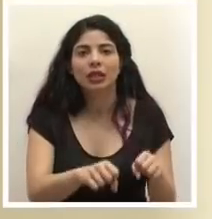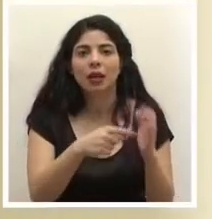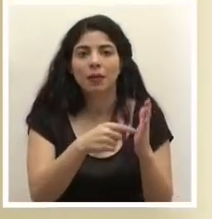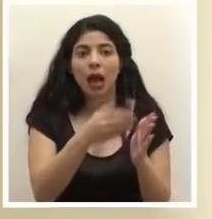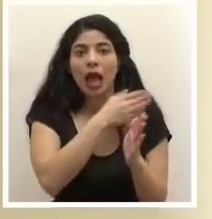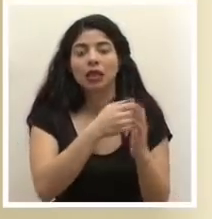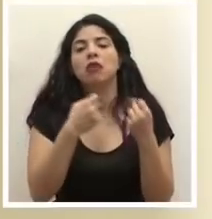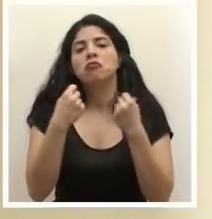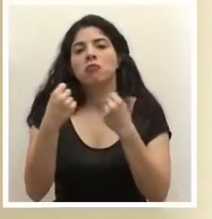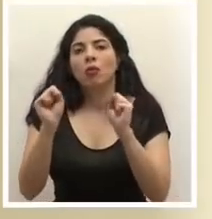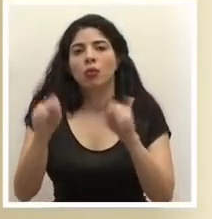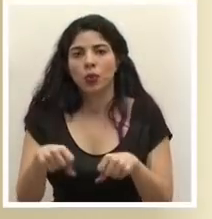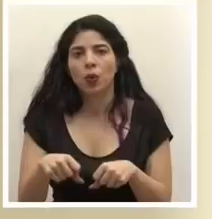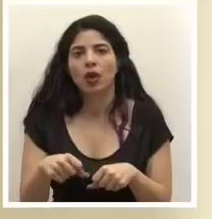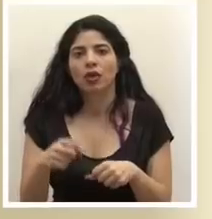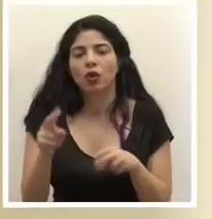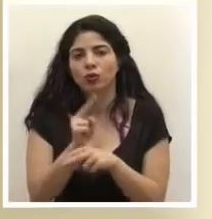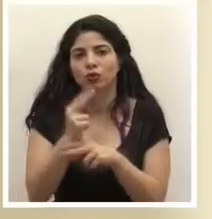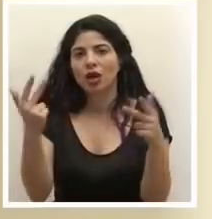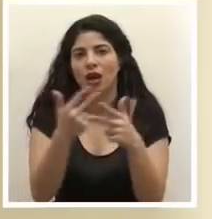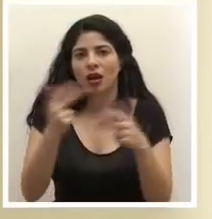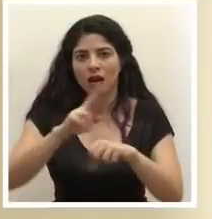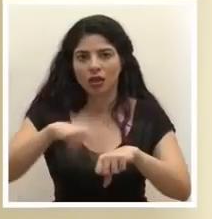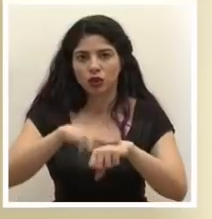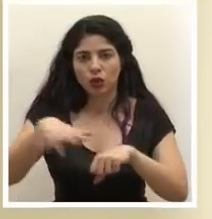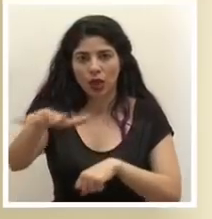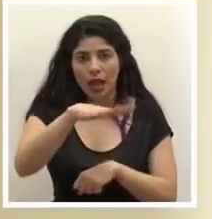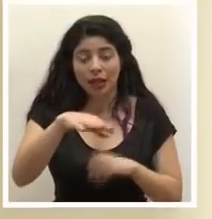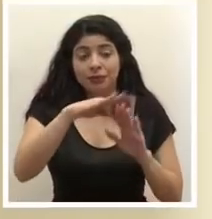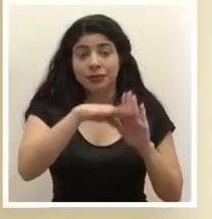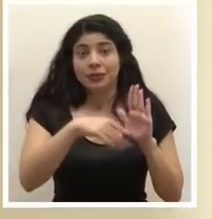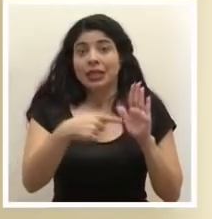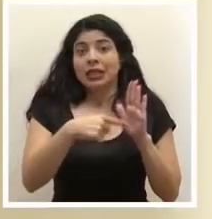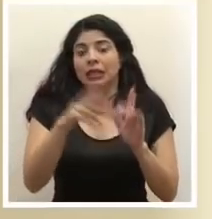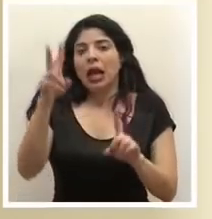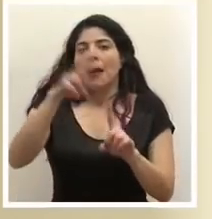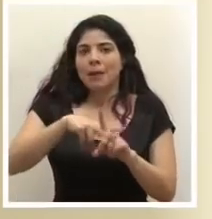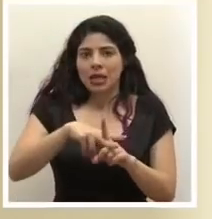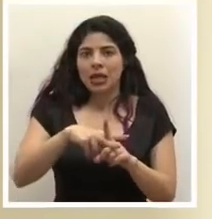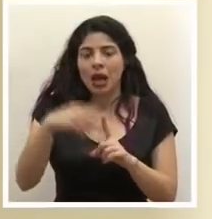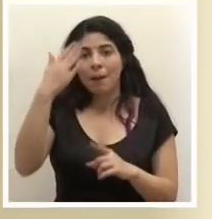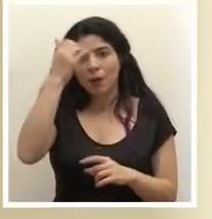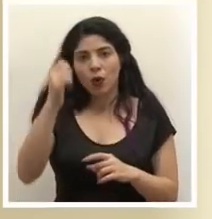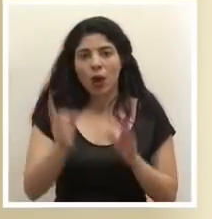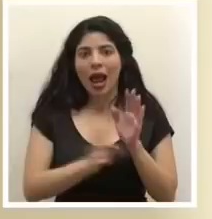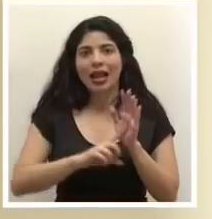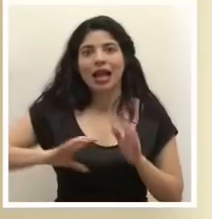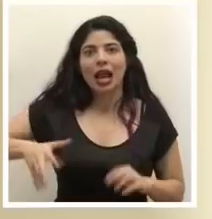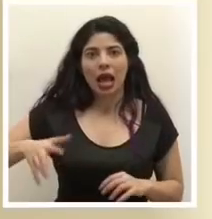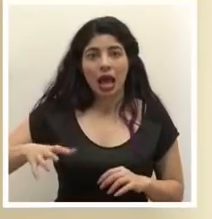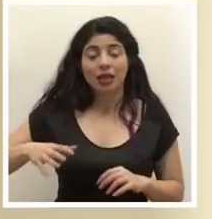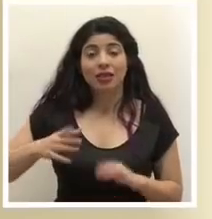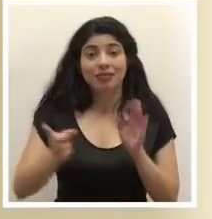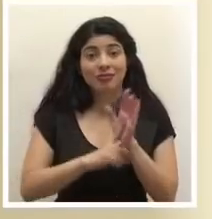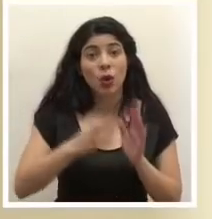transitar por las vías nacionales. Estas son las medidas que rigen a partir del establecimiento de la alerta naranja. La alerta